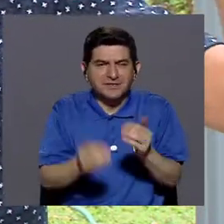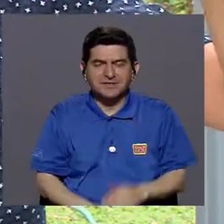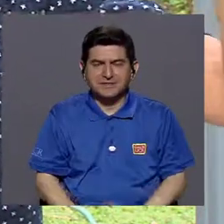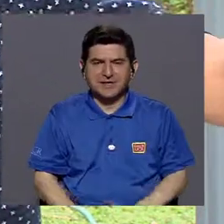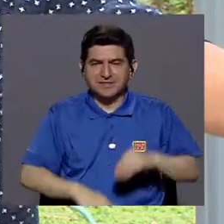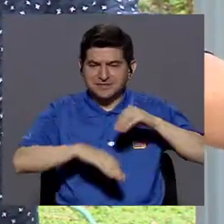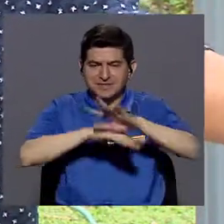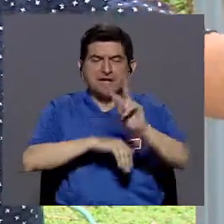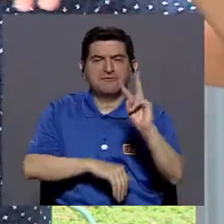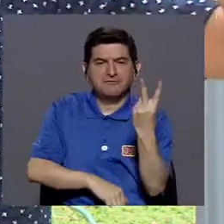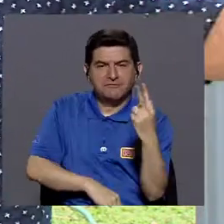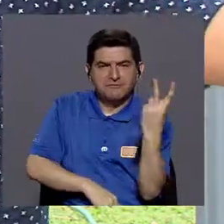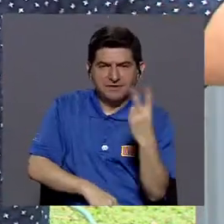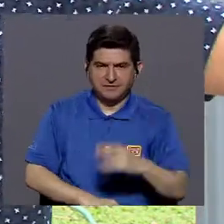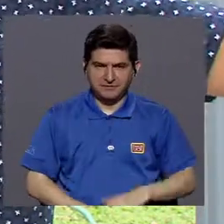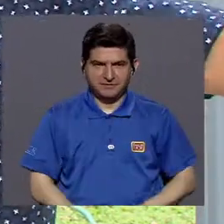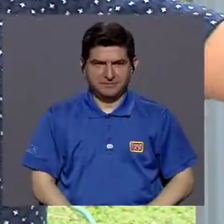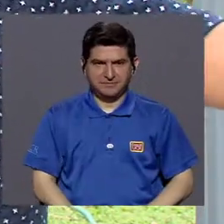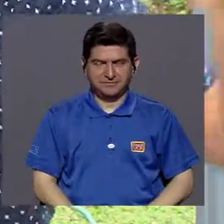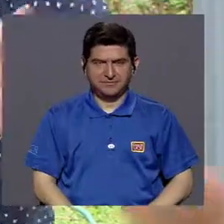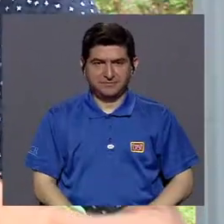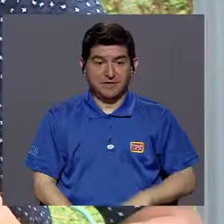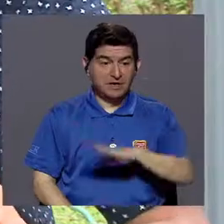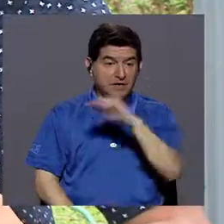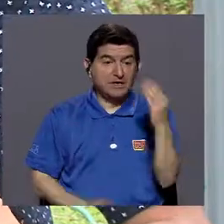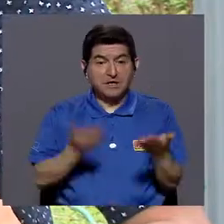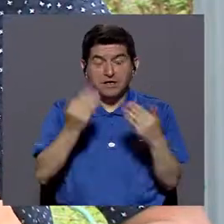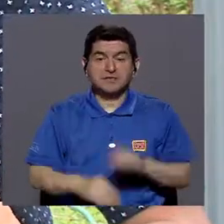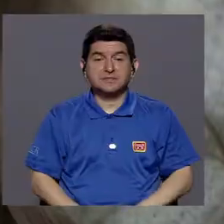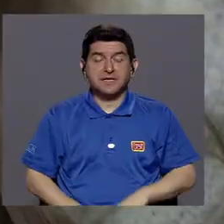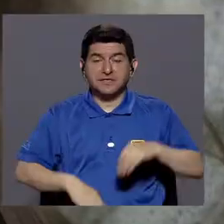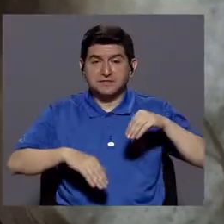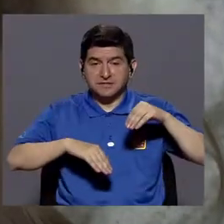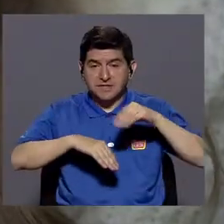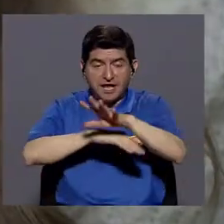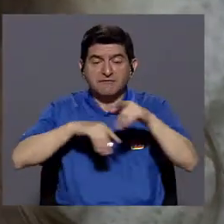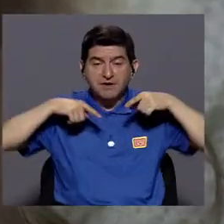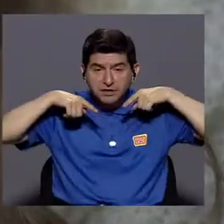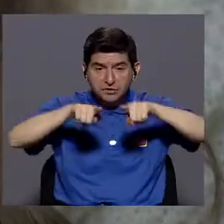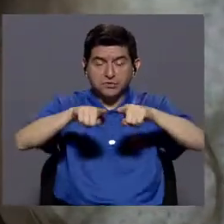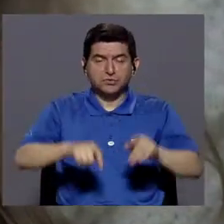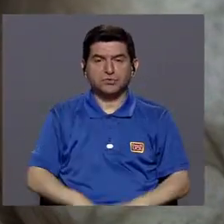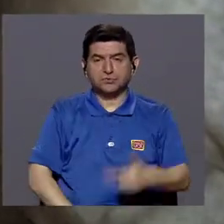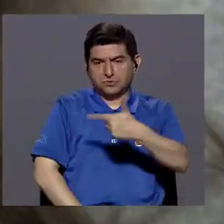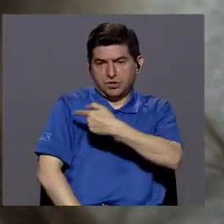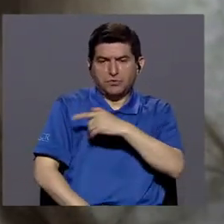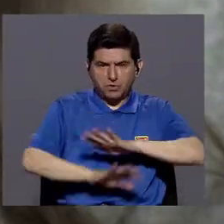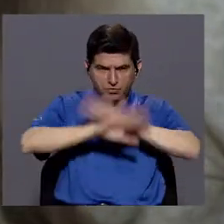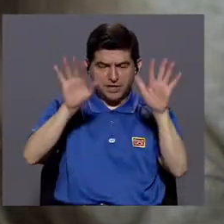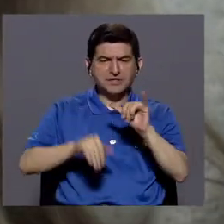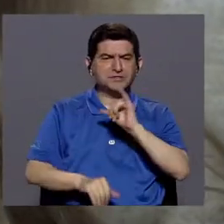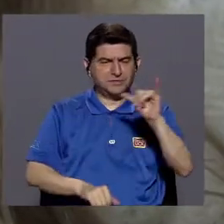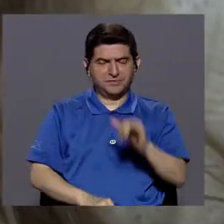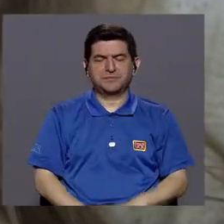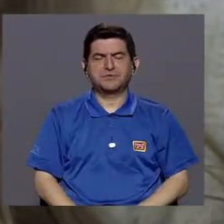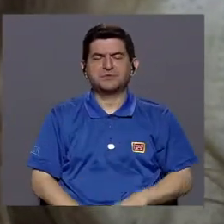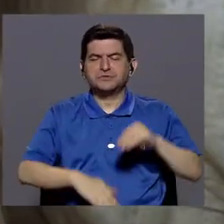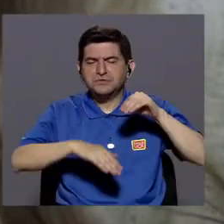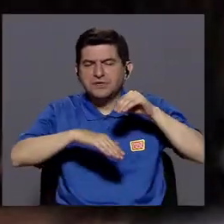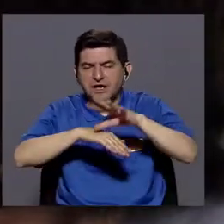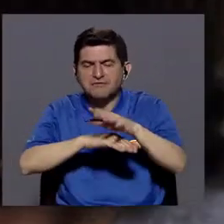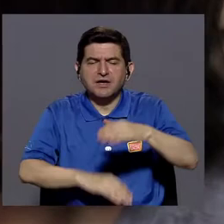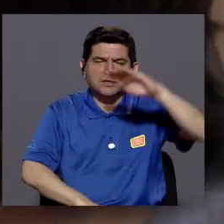que no pueda tener efectos secundarios, inclusive efectos colaterales. Y los de la vacuna están muy claros, cada vez siempre es lo mismo, ¿verdad? Son efectos,